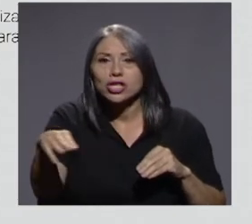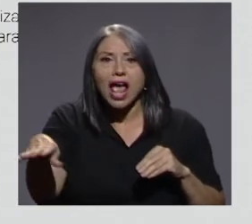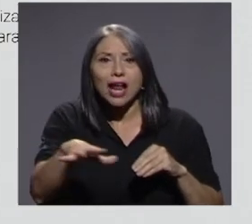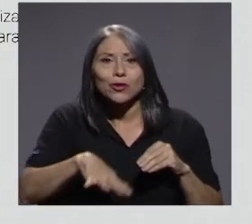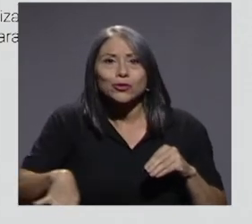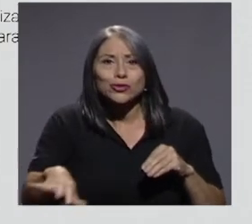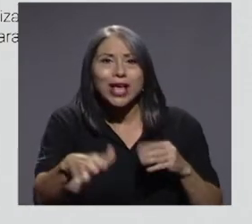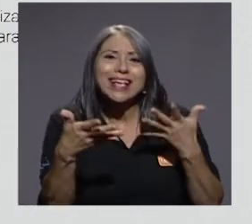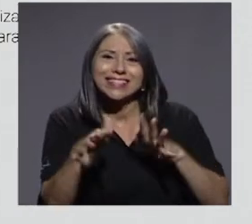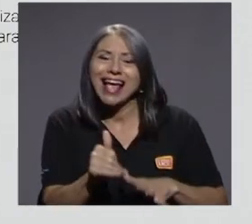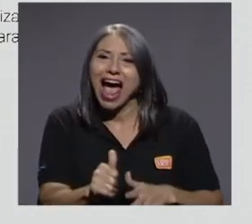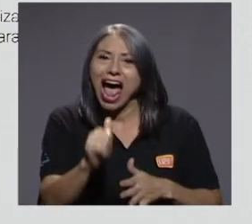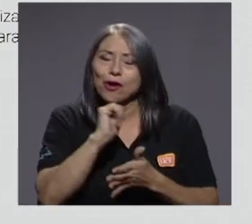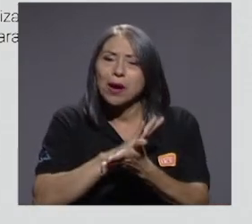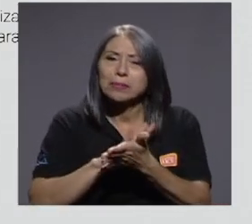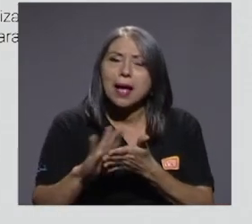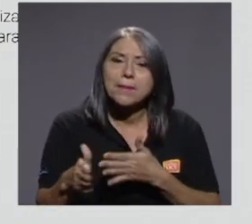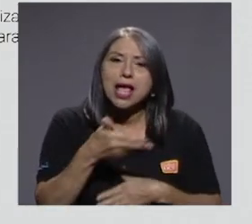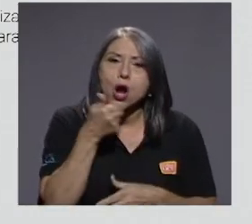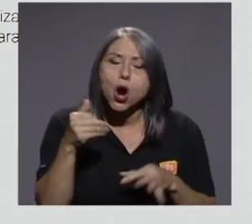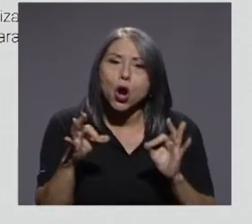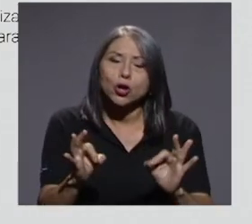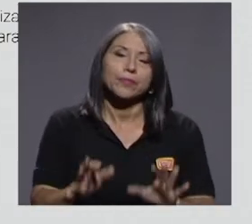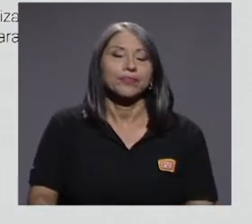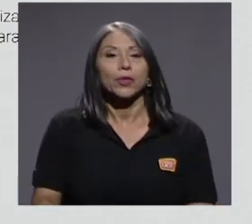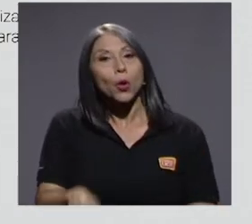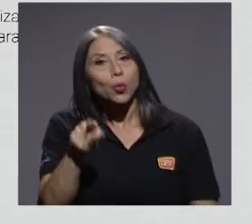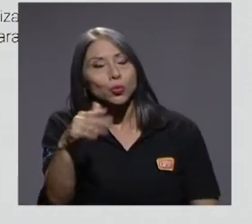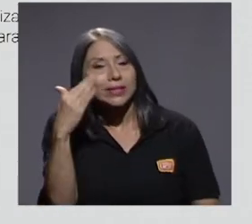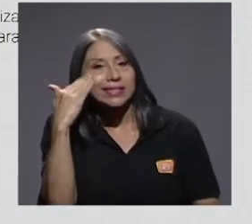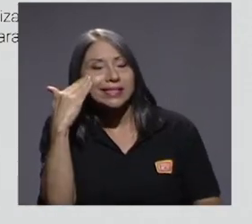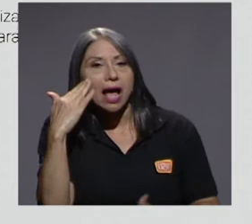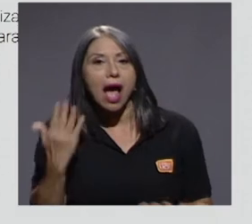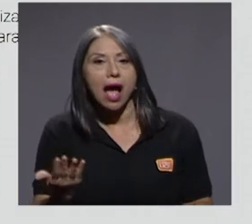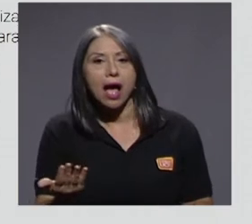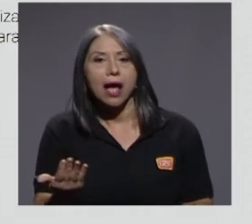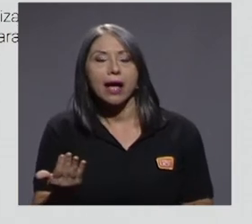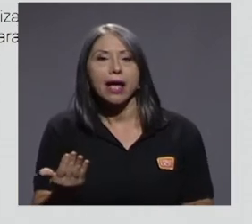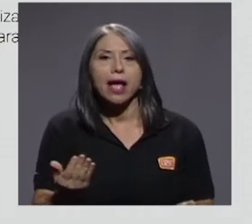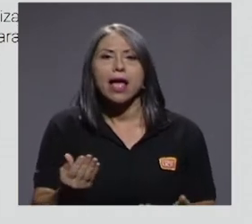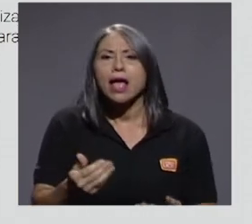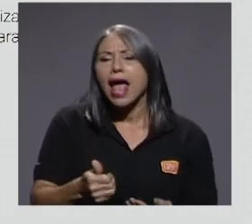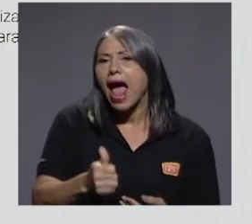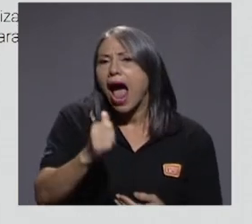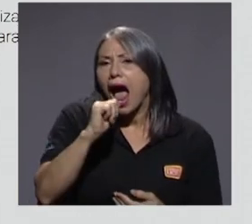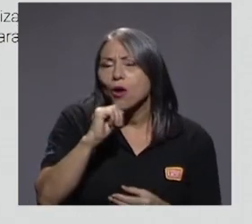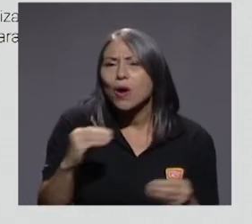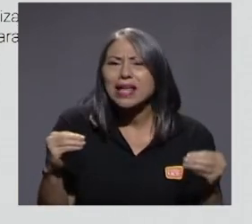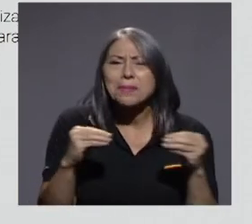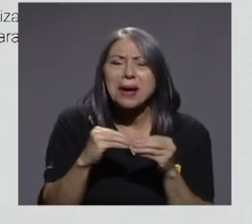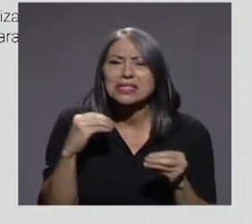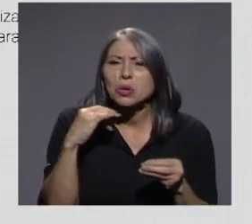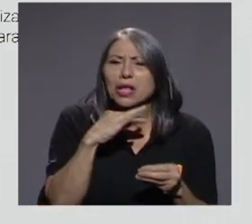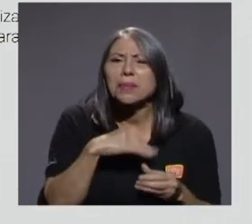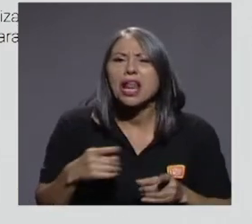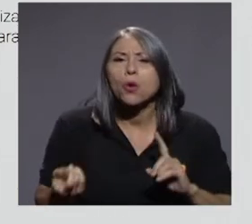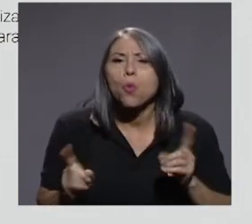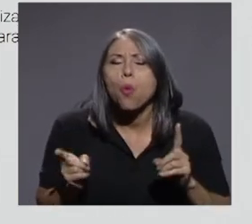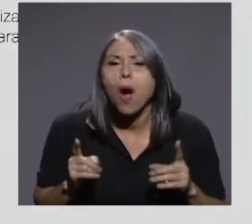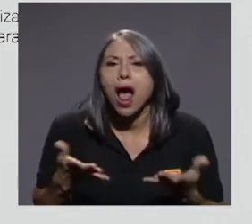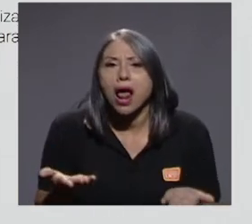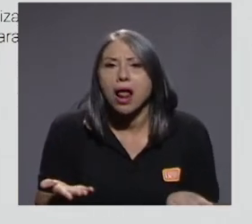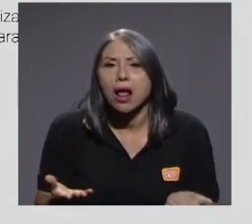ya van con una mejor condición. Ustedes saben, por ejemplo, cuál es el agua que más contamina, las aguas que más